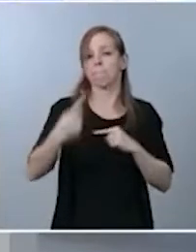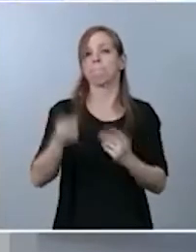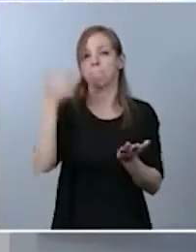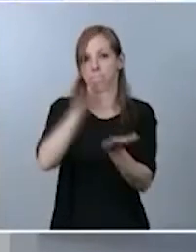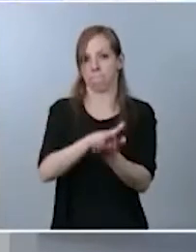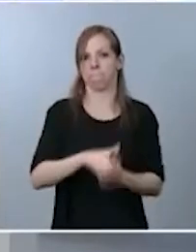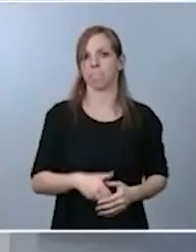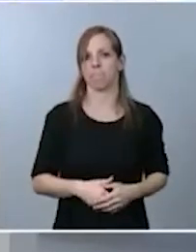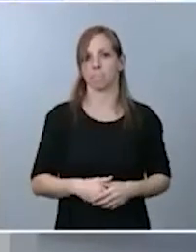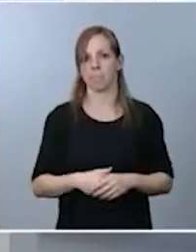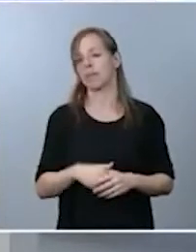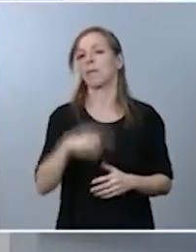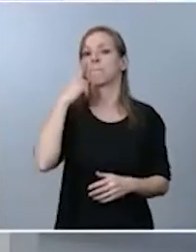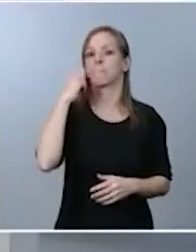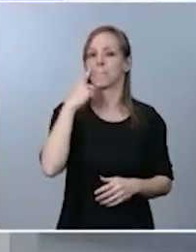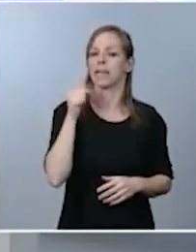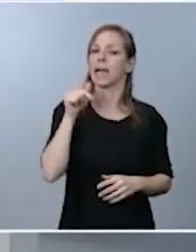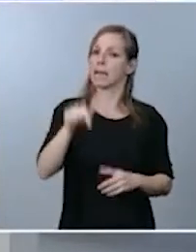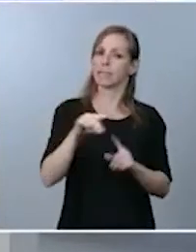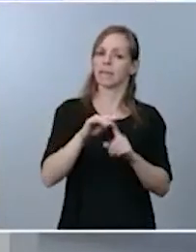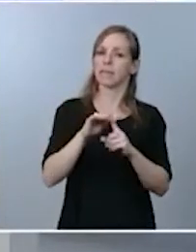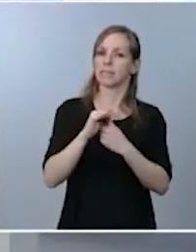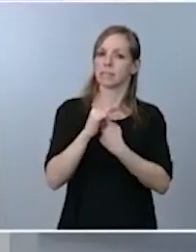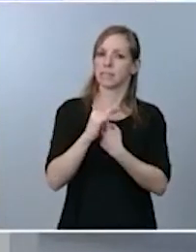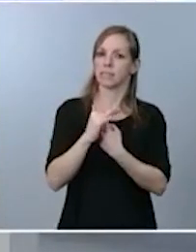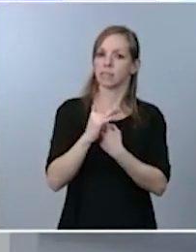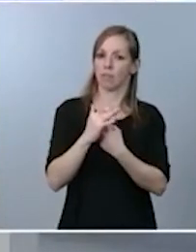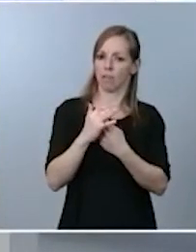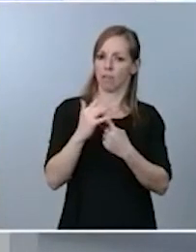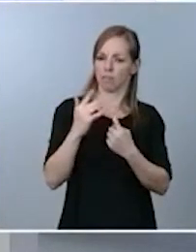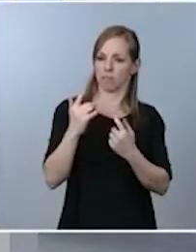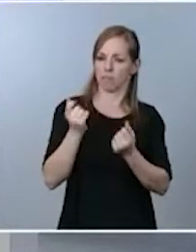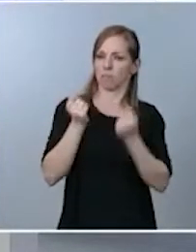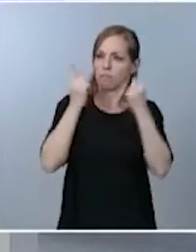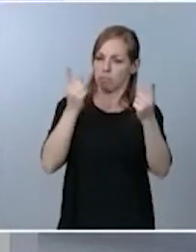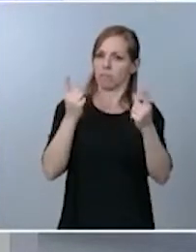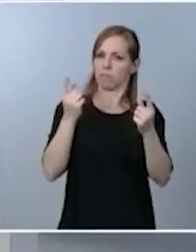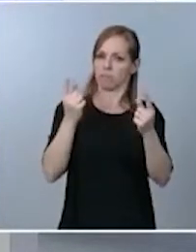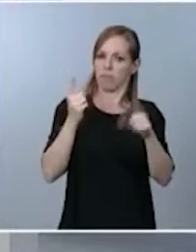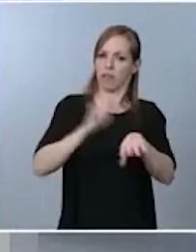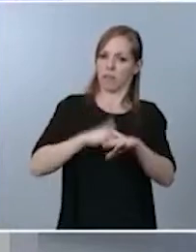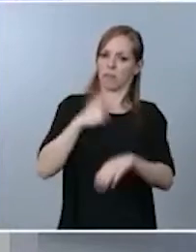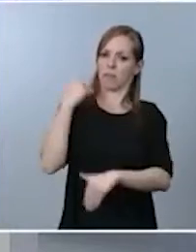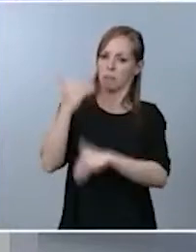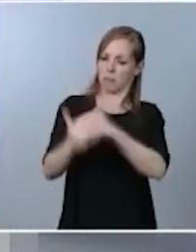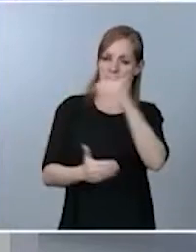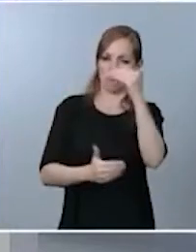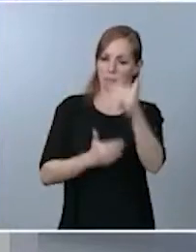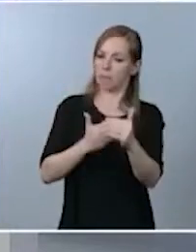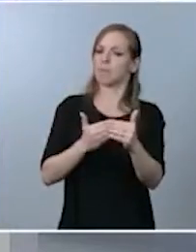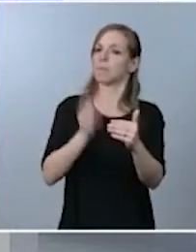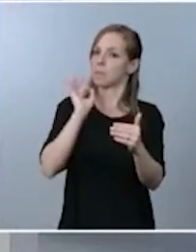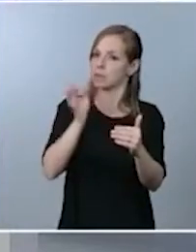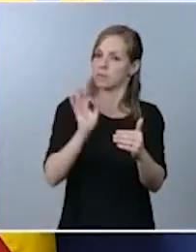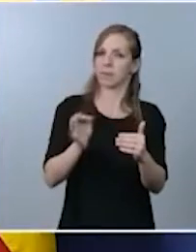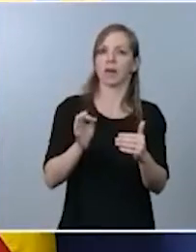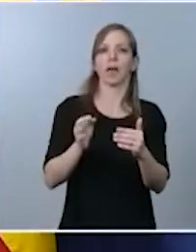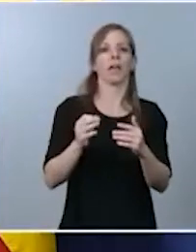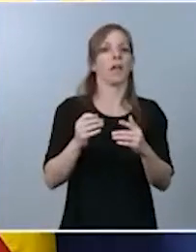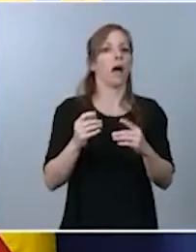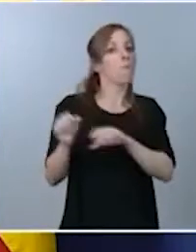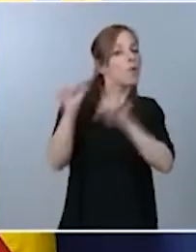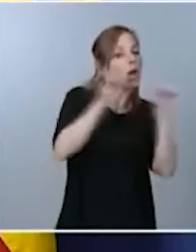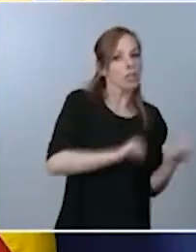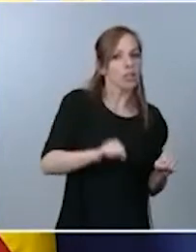Miren, esa es la circunstancia que determina el paso del tiempo y la importancia de usar correctamente estos mecanismos de protección.